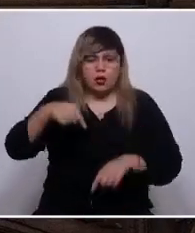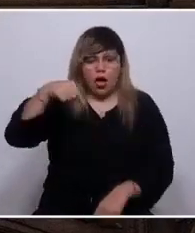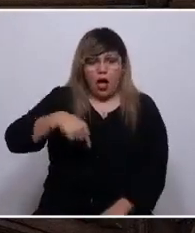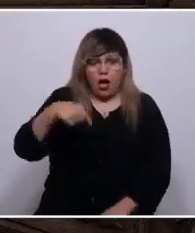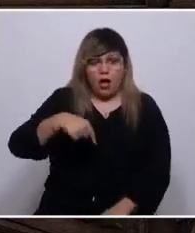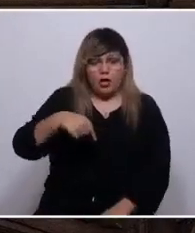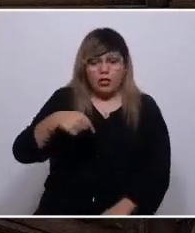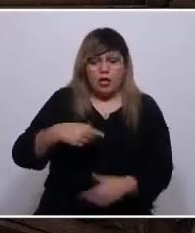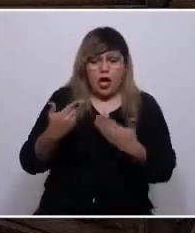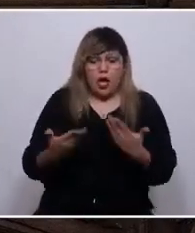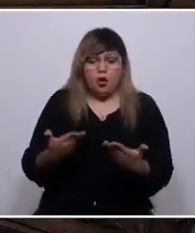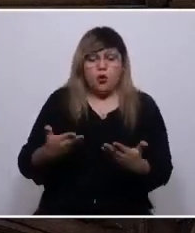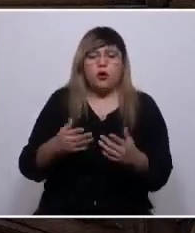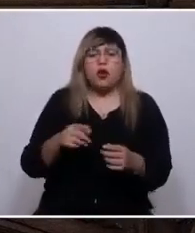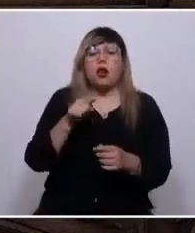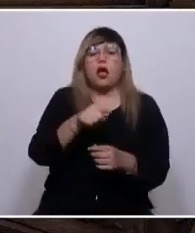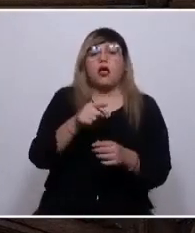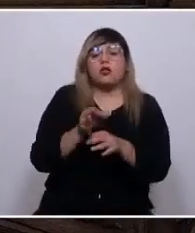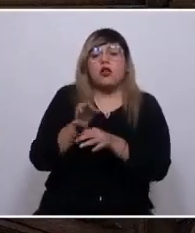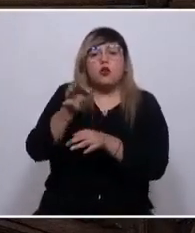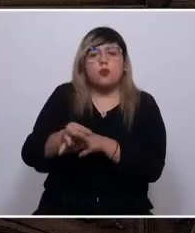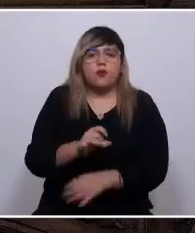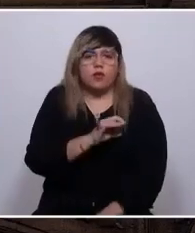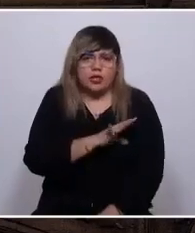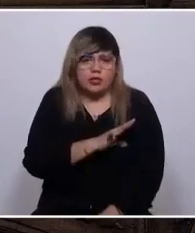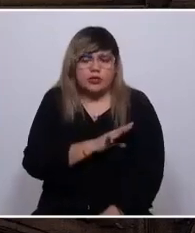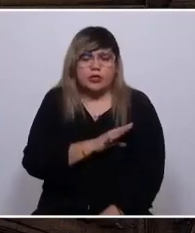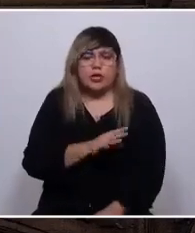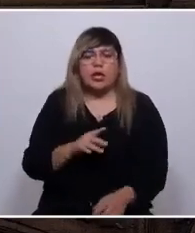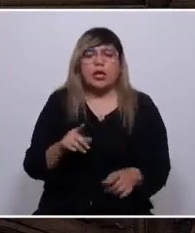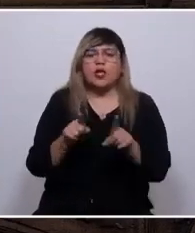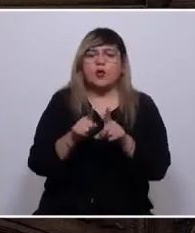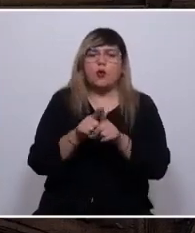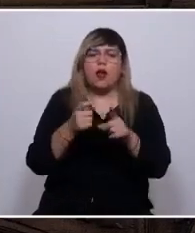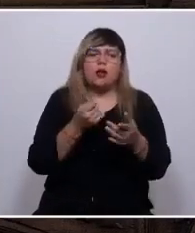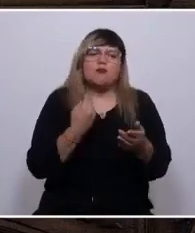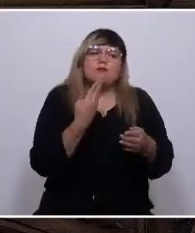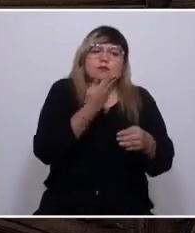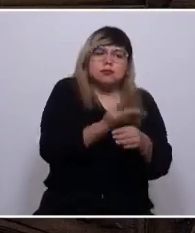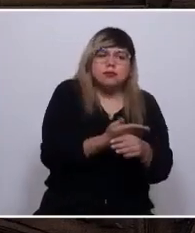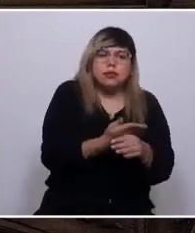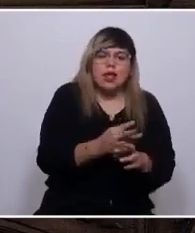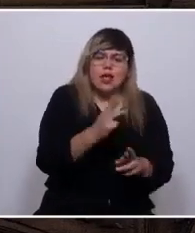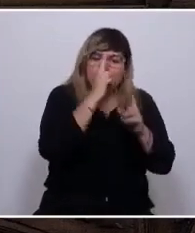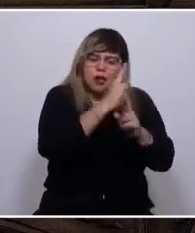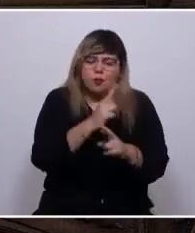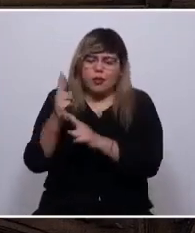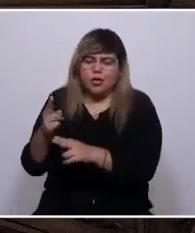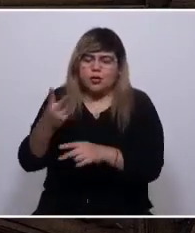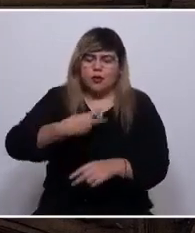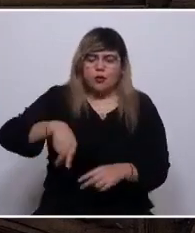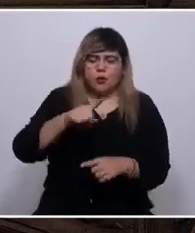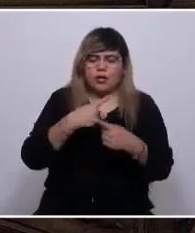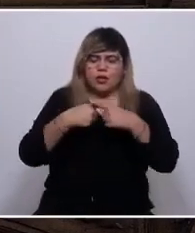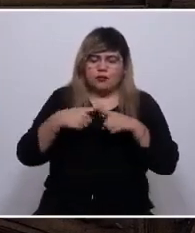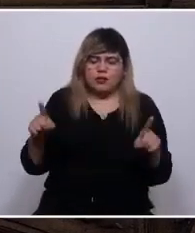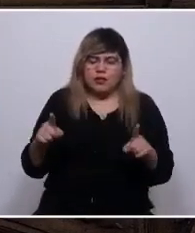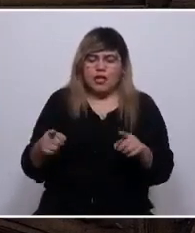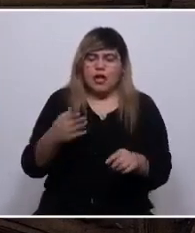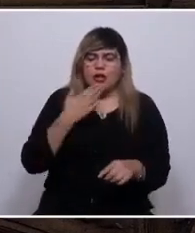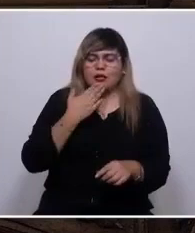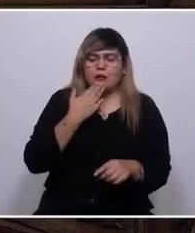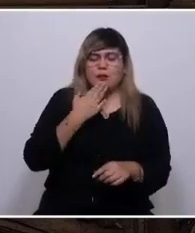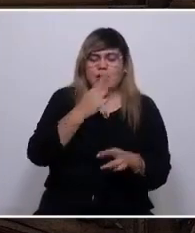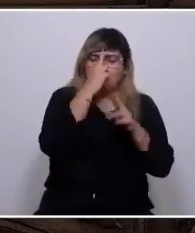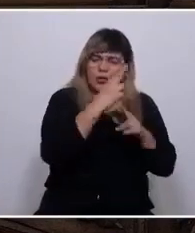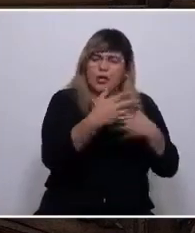entregarnos por completo a las transformaciones que los pueblos de Chile han demandado. Solo existe futuro respetándonos en nuestras diversidades y respetando nuestra madre naturaleza.